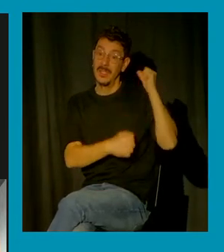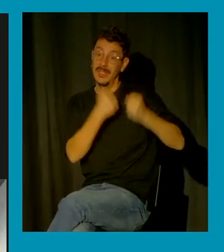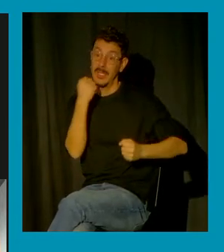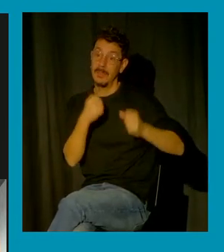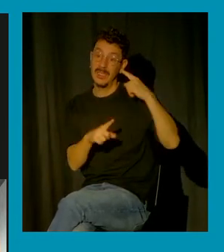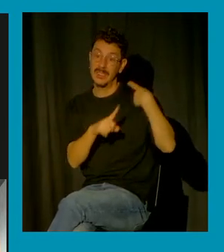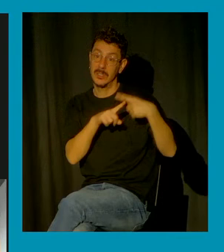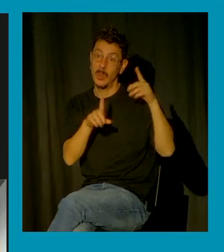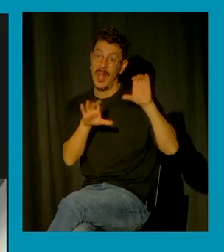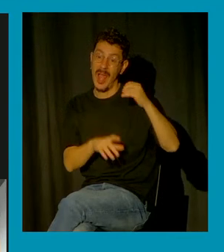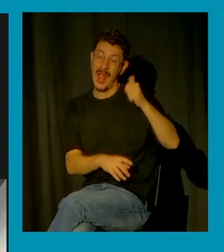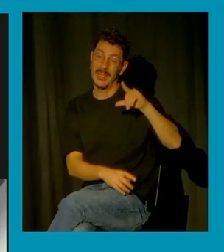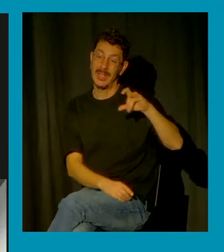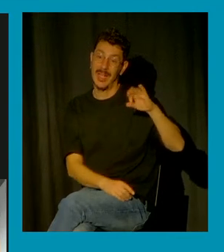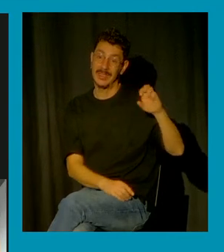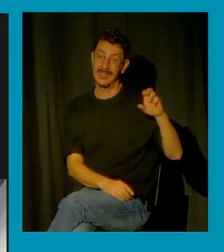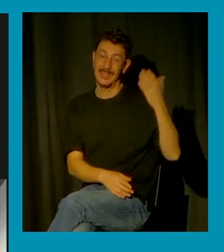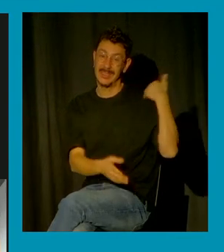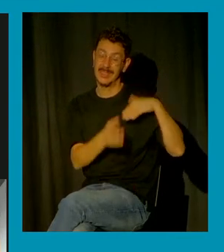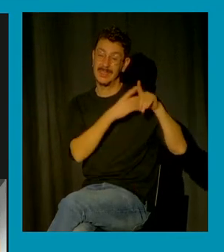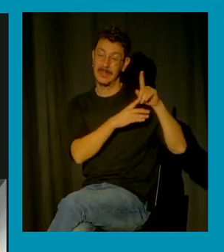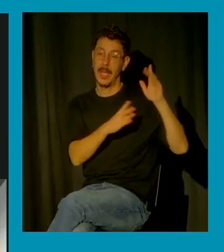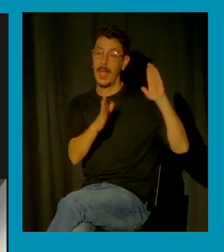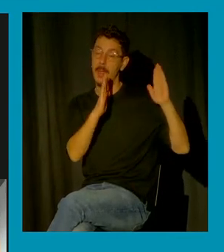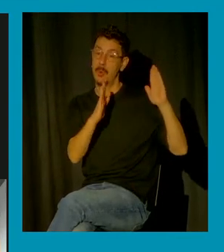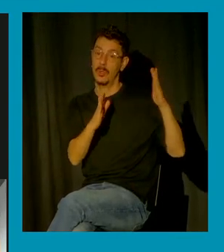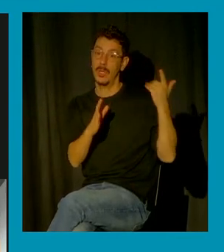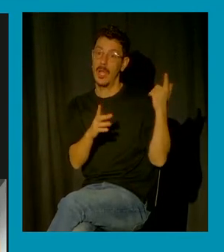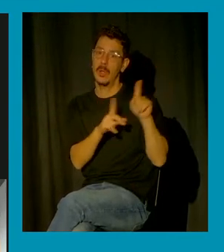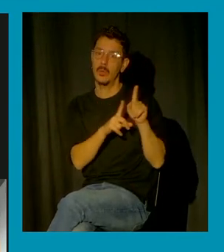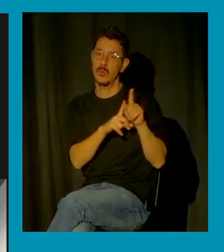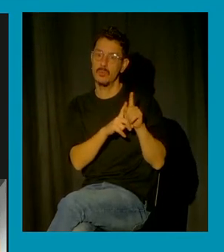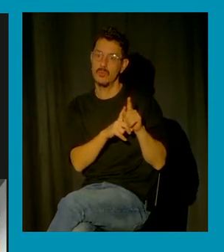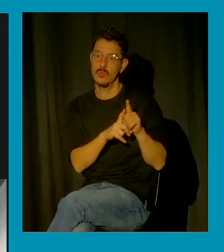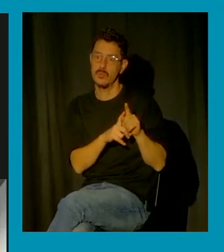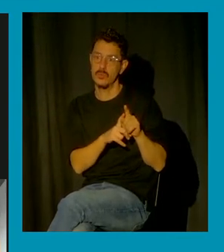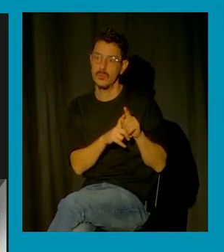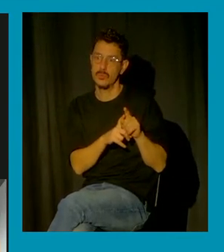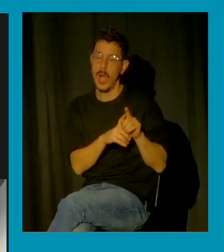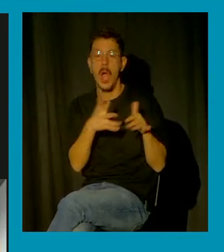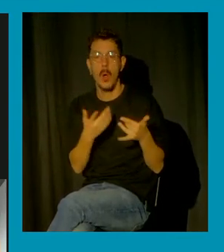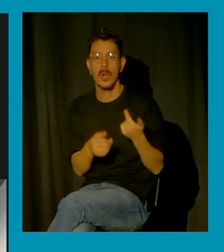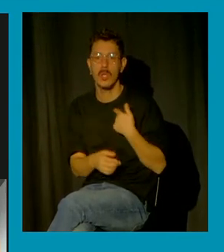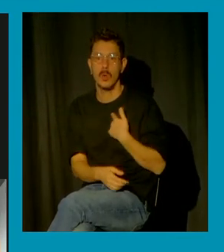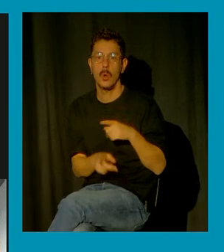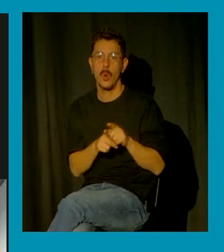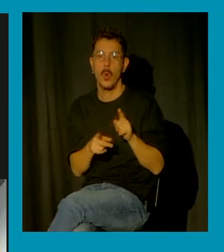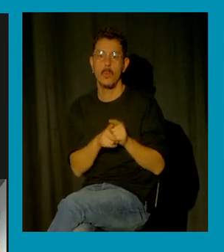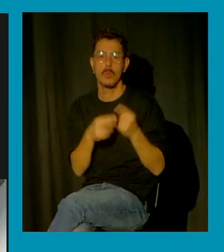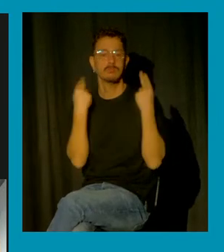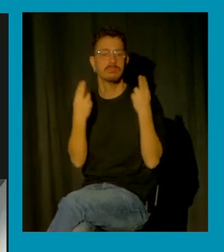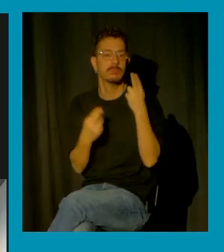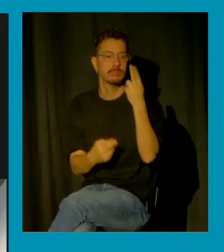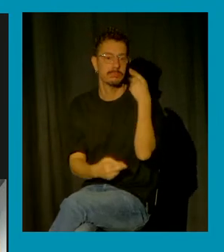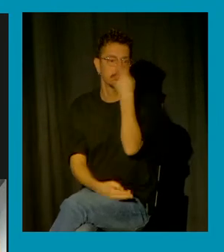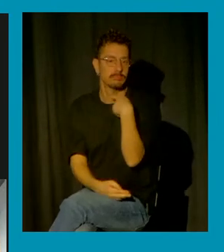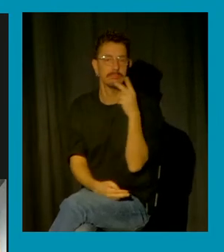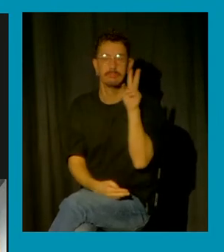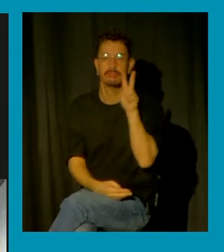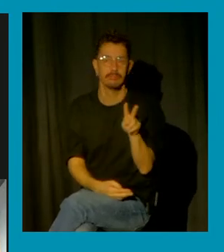Alcácer pues yo también me he puesto de frente a mi relato y la he interrogado y le he diseccionado de alguna manera